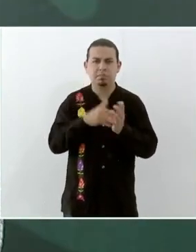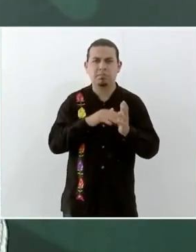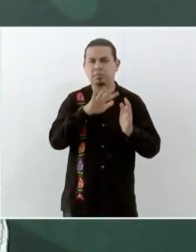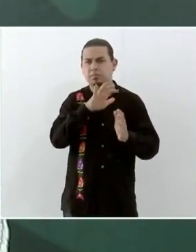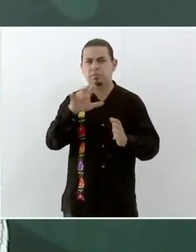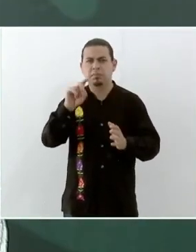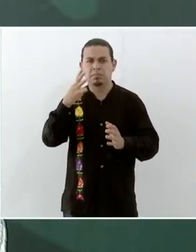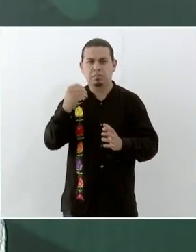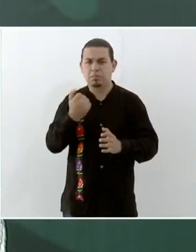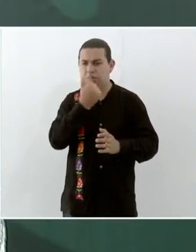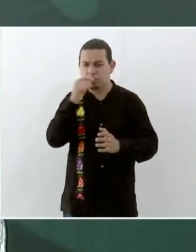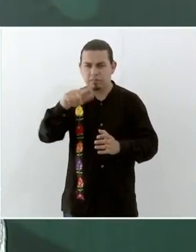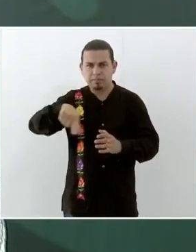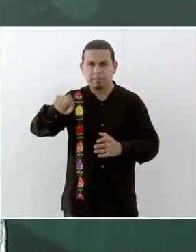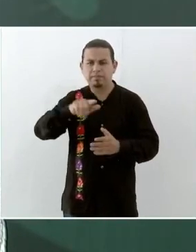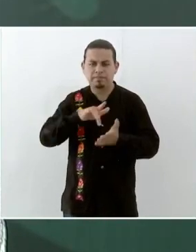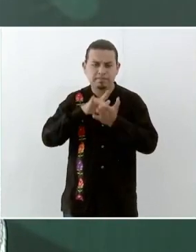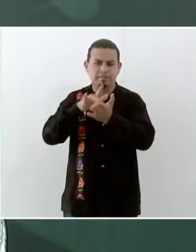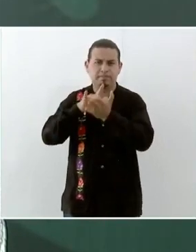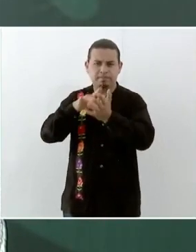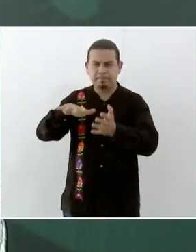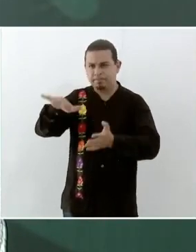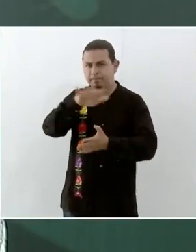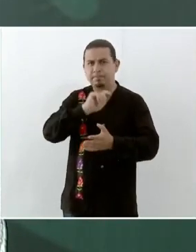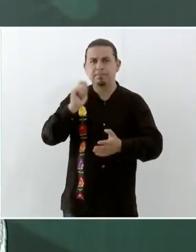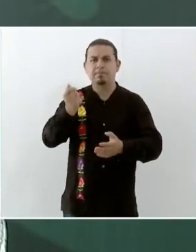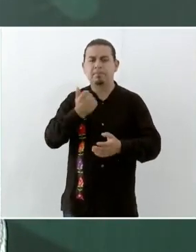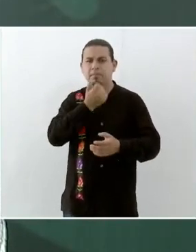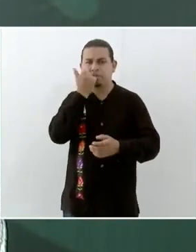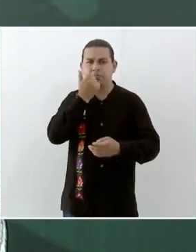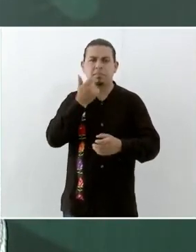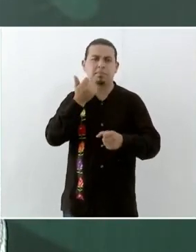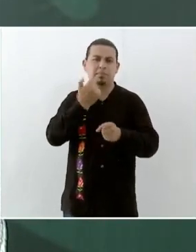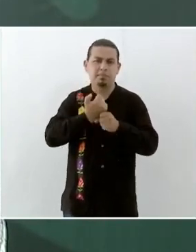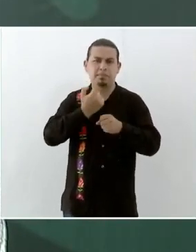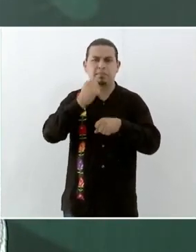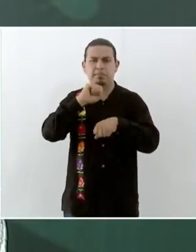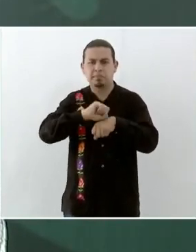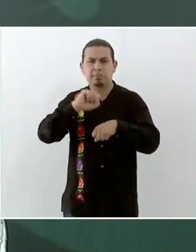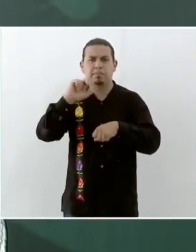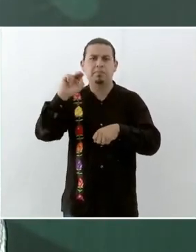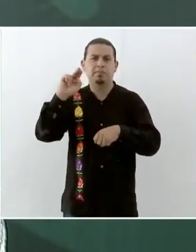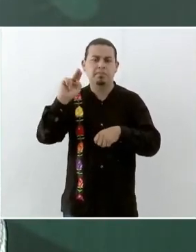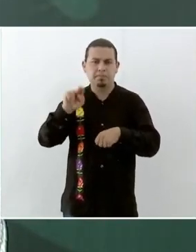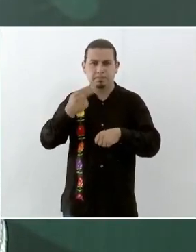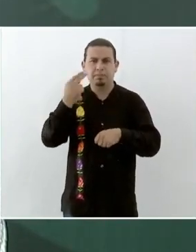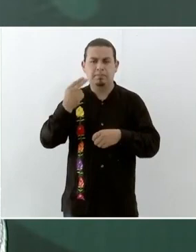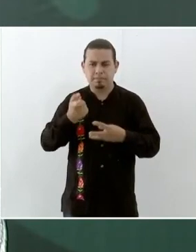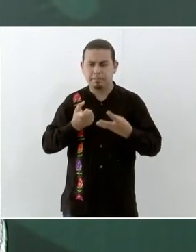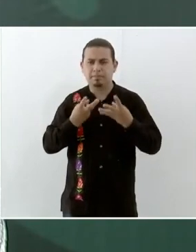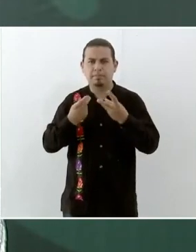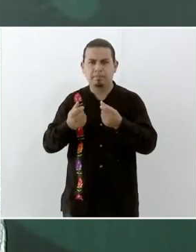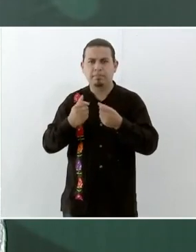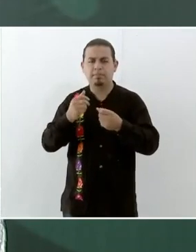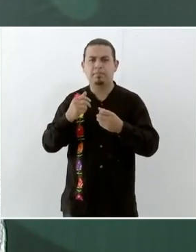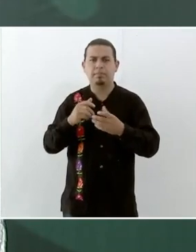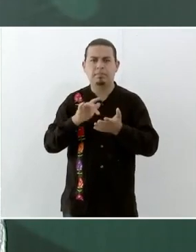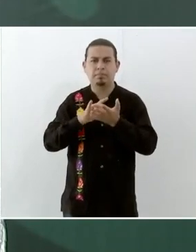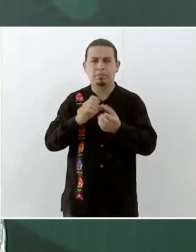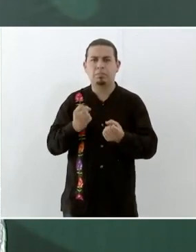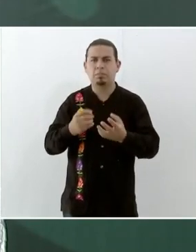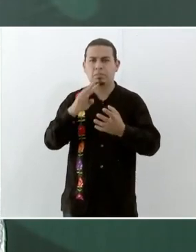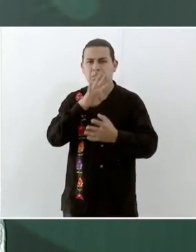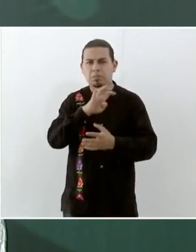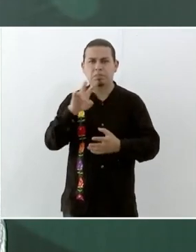estudiantes de educación básica superior y media superior con una inversión social anual de